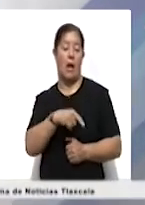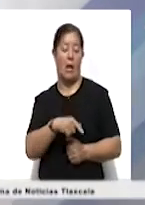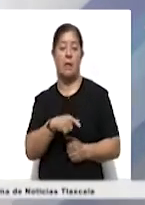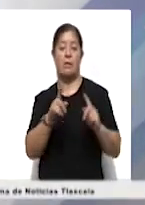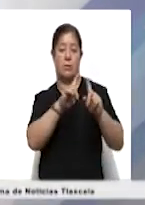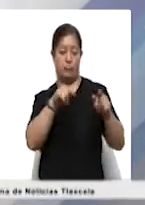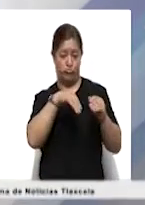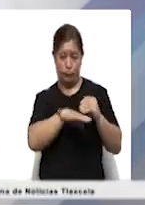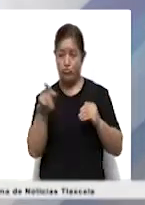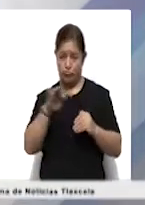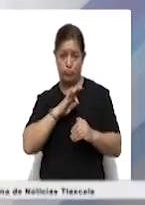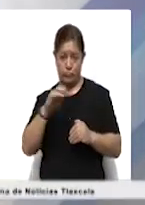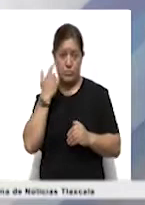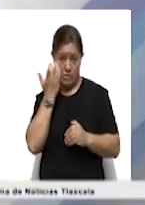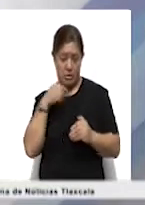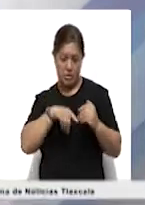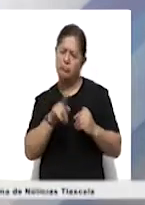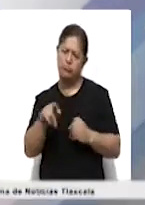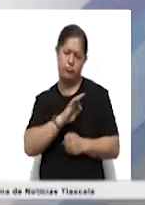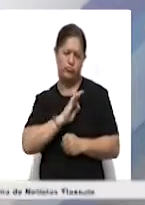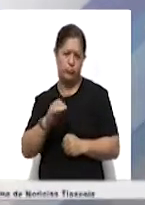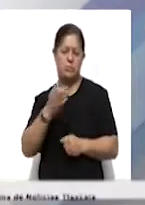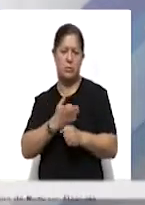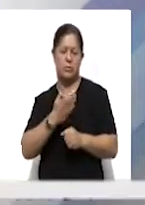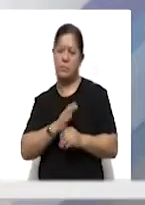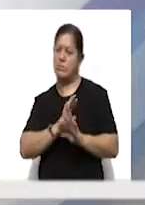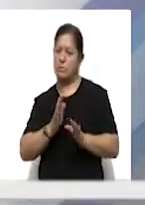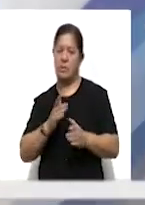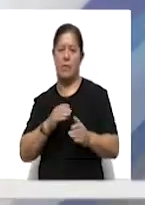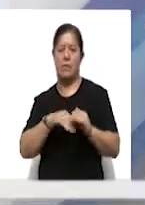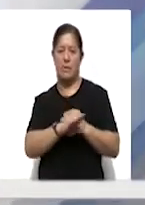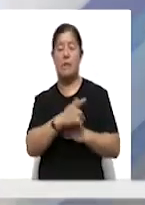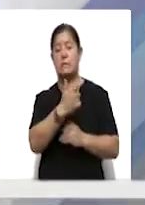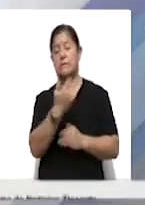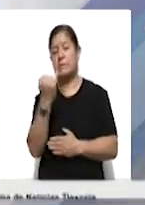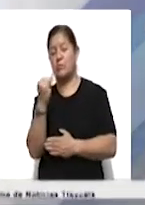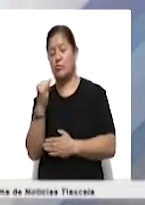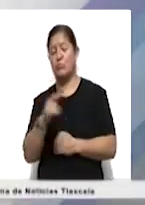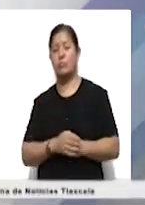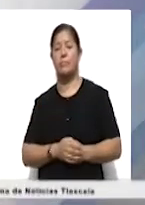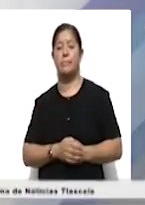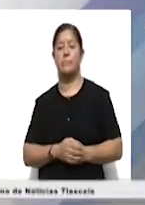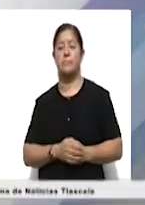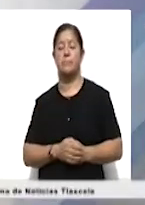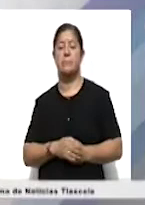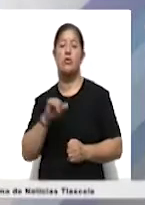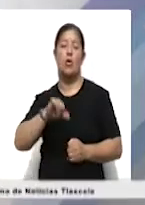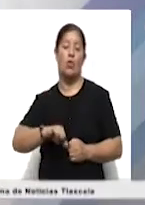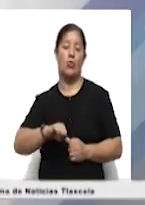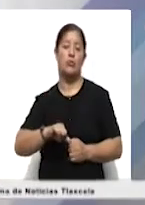realizarlos a partir del 7 de junio y con la incorporación de estas nuevas sedes a partir del día de hoy,